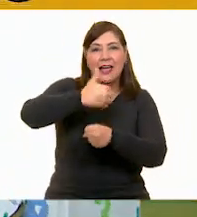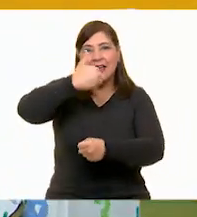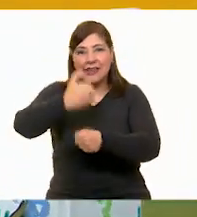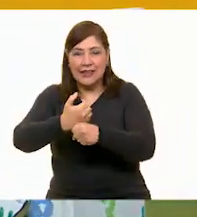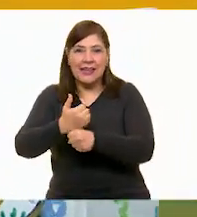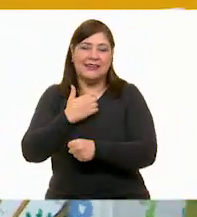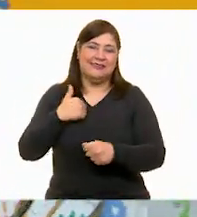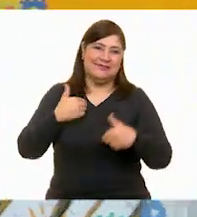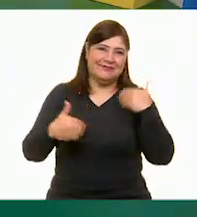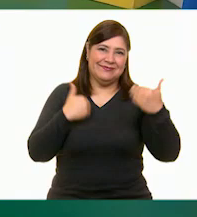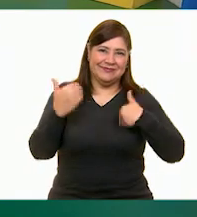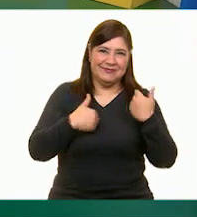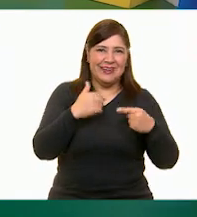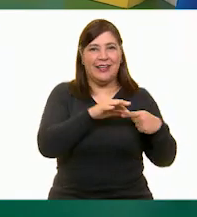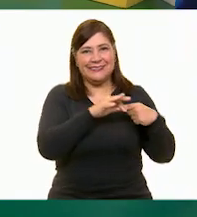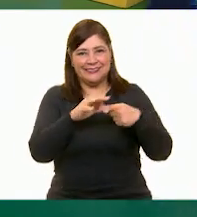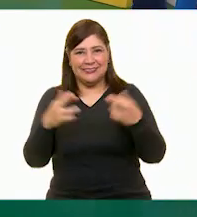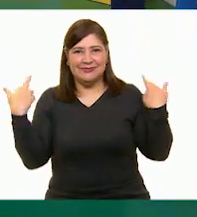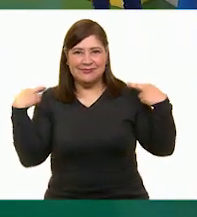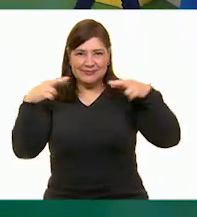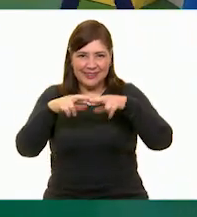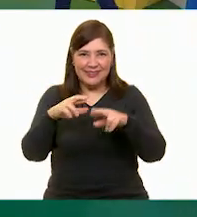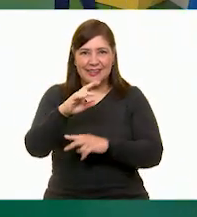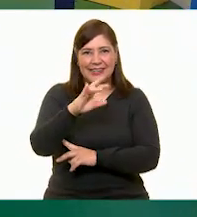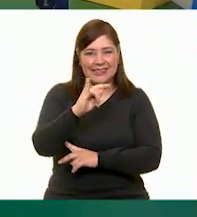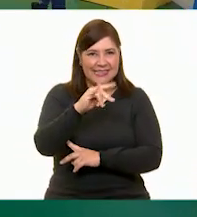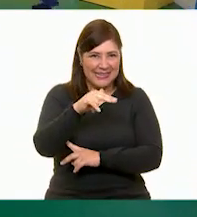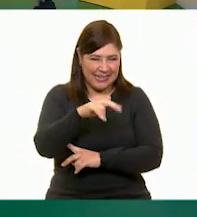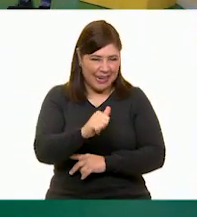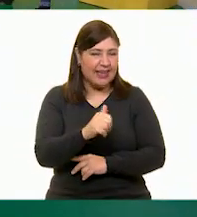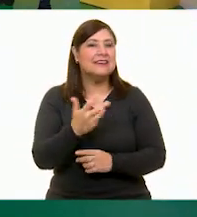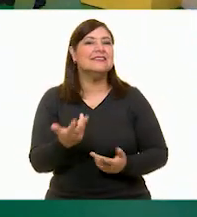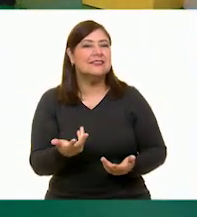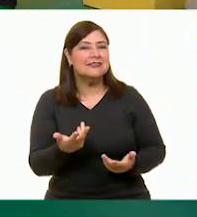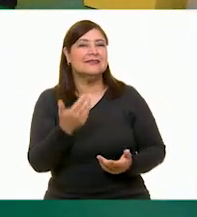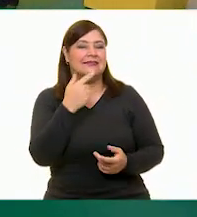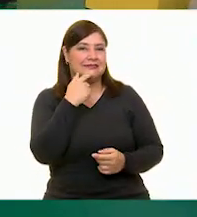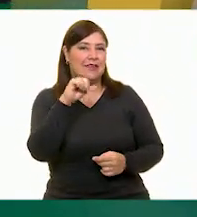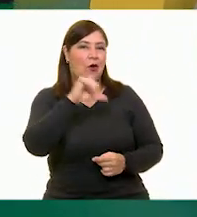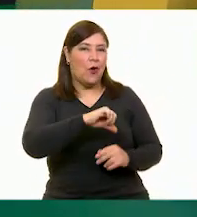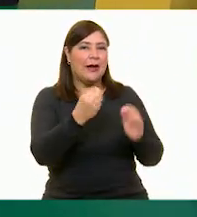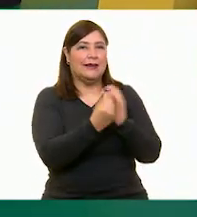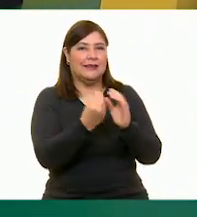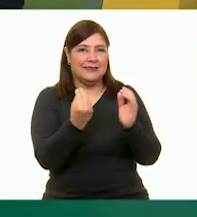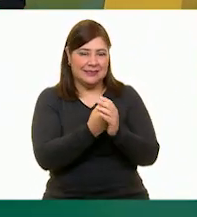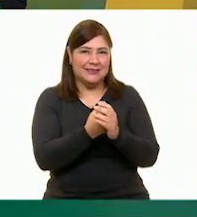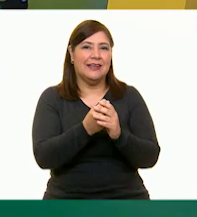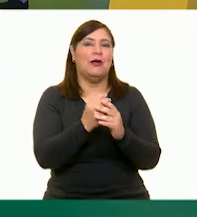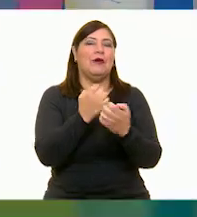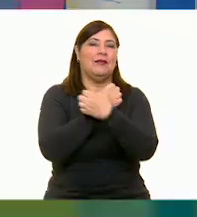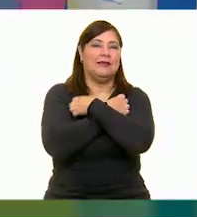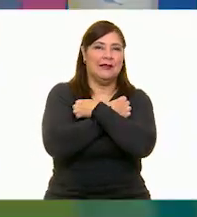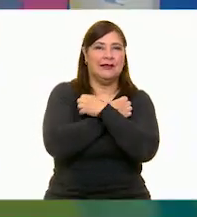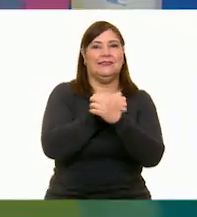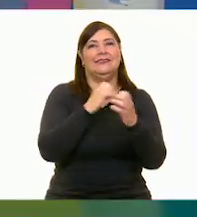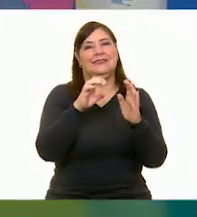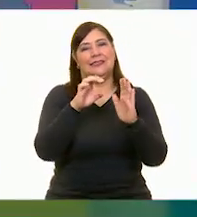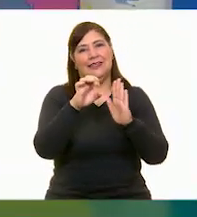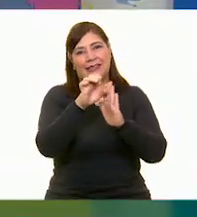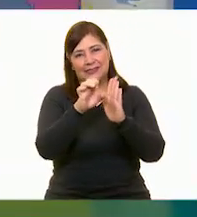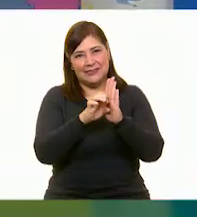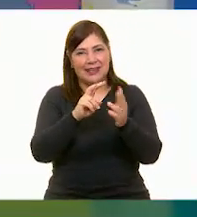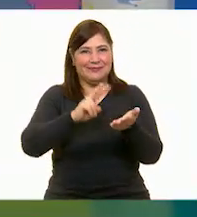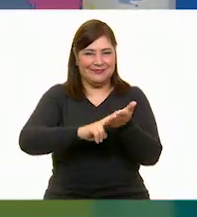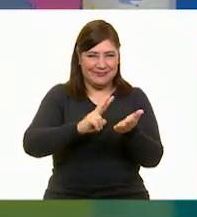¡Saludo a la maestra Cristina! En este espacio de formación cívica y ética en diálogo. Así es, saludo de corazón,